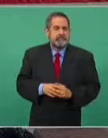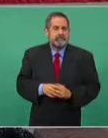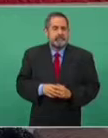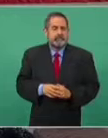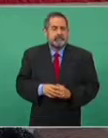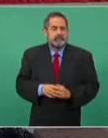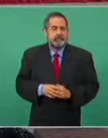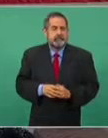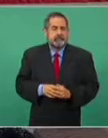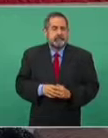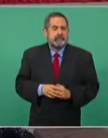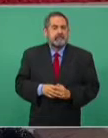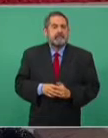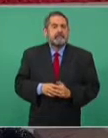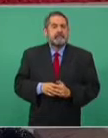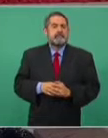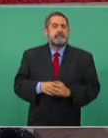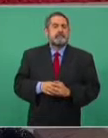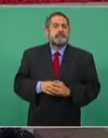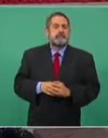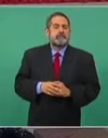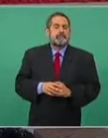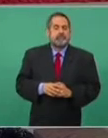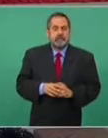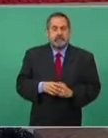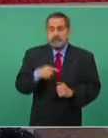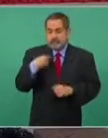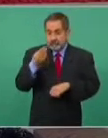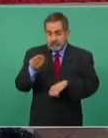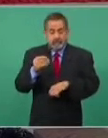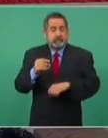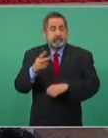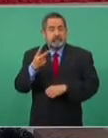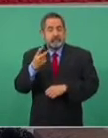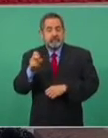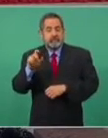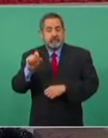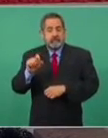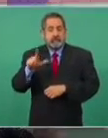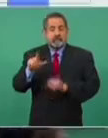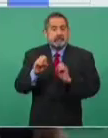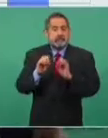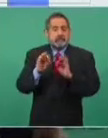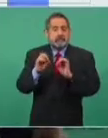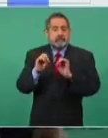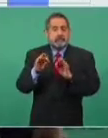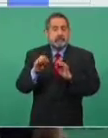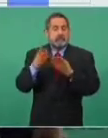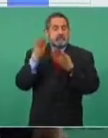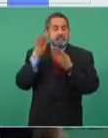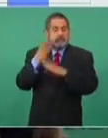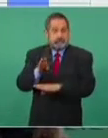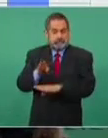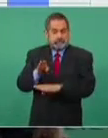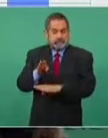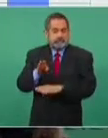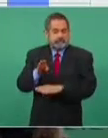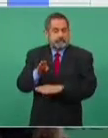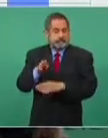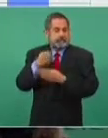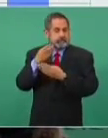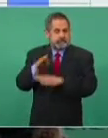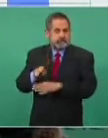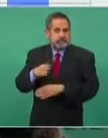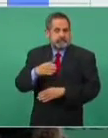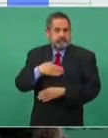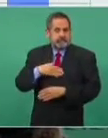Van a haber 223 sucursales del Banco del